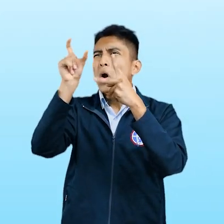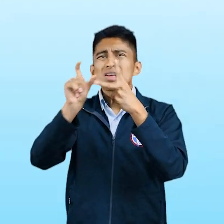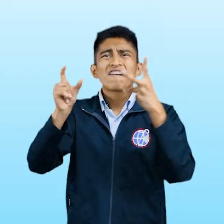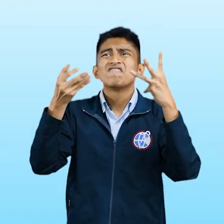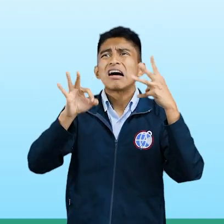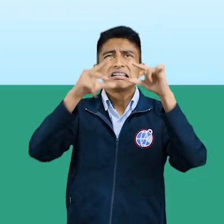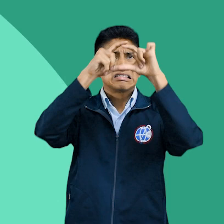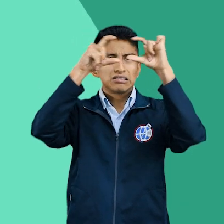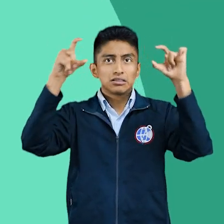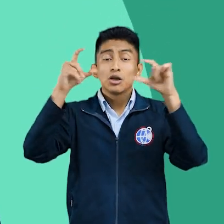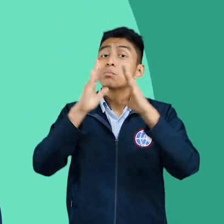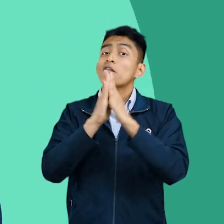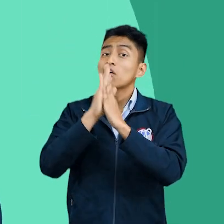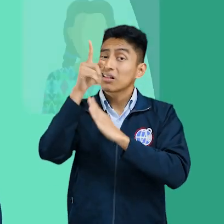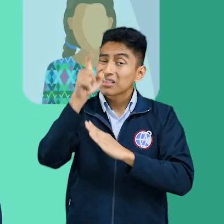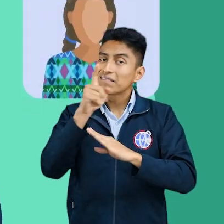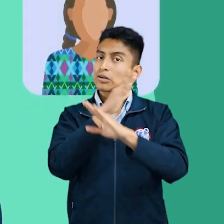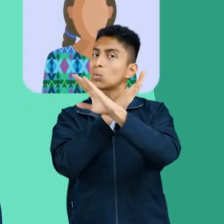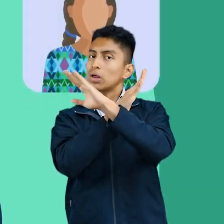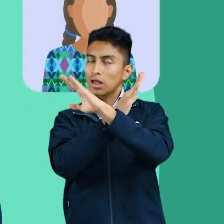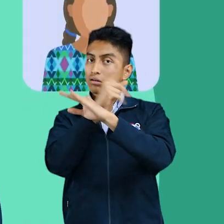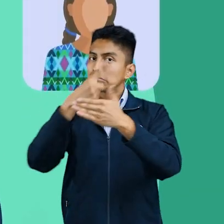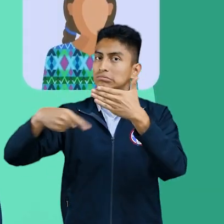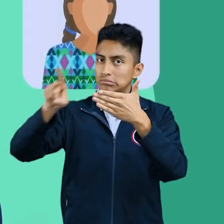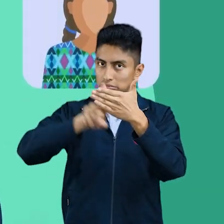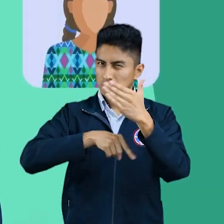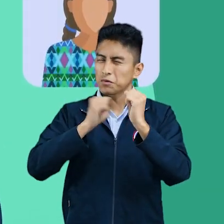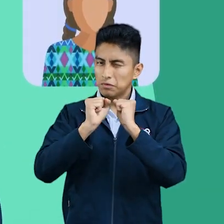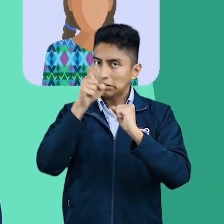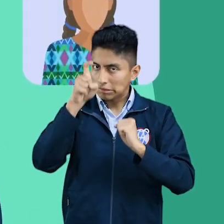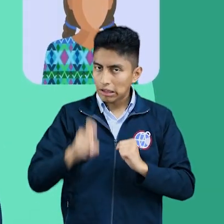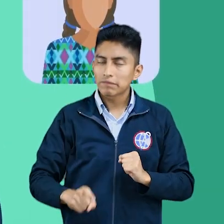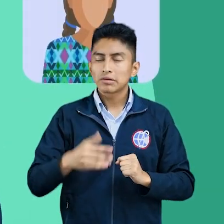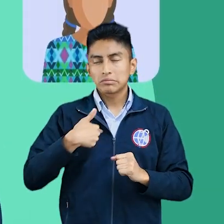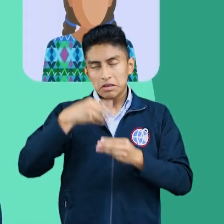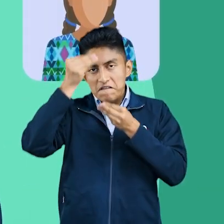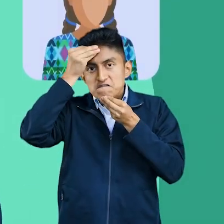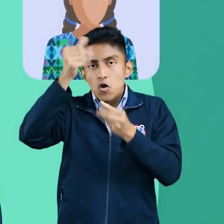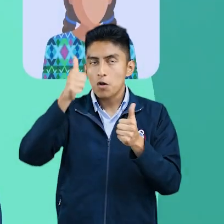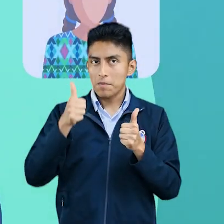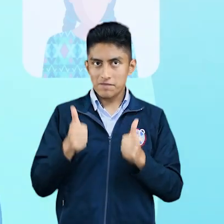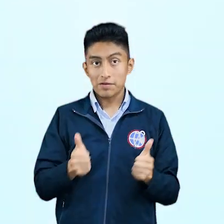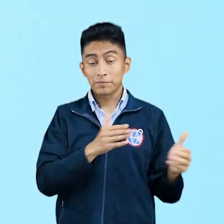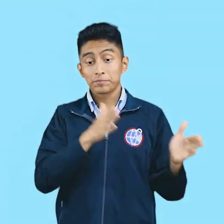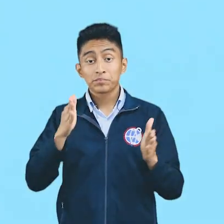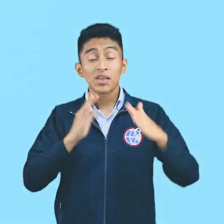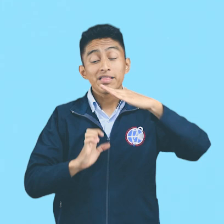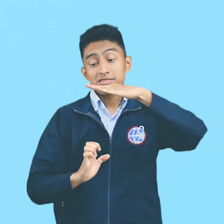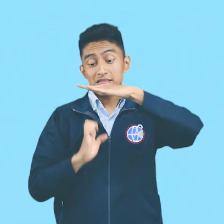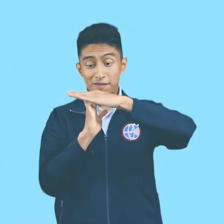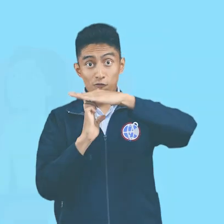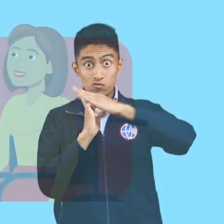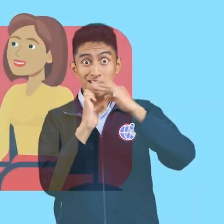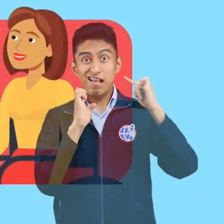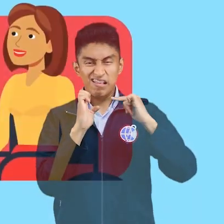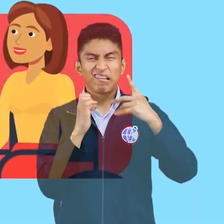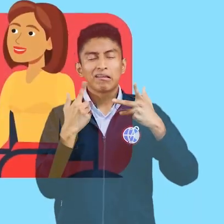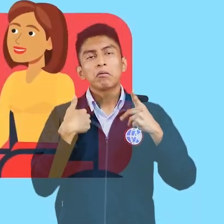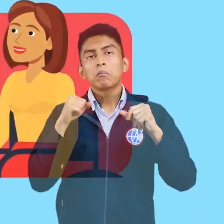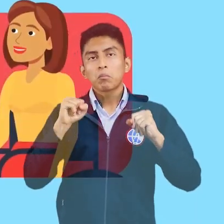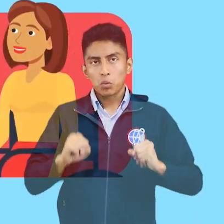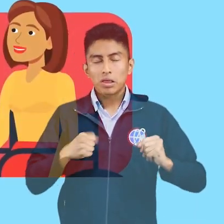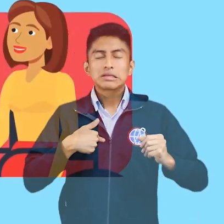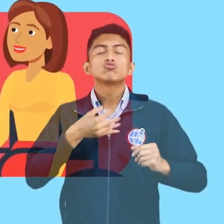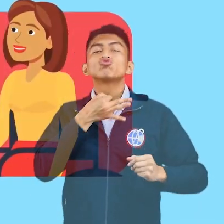exageradas. Protejamos la elección y votemos de manera informada. El Tribunal Supremo